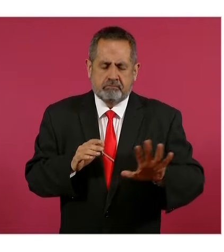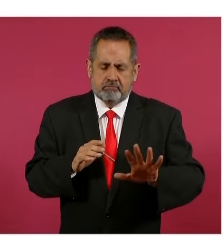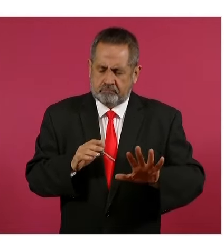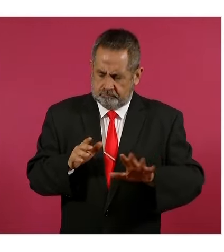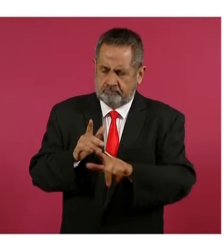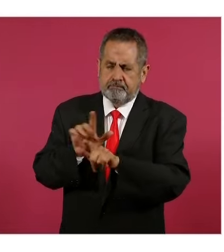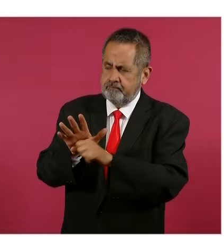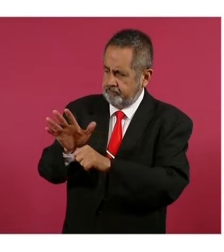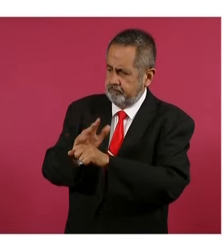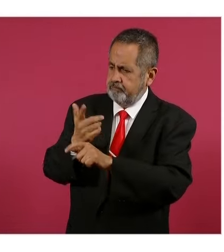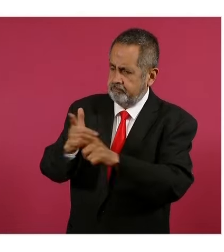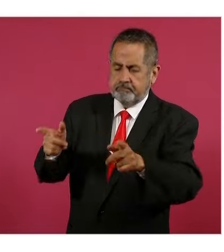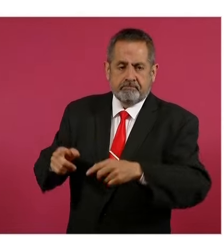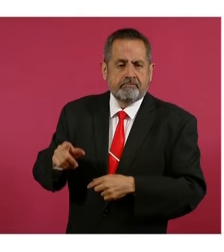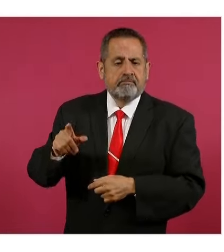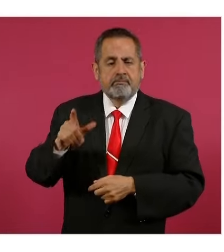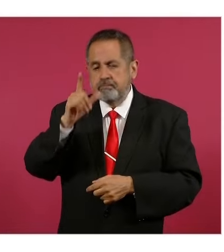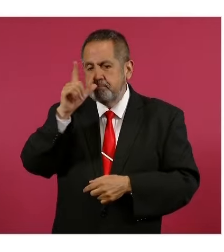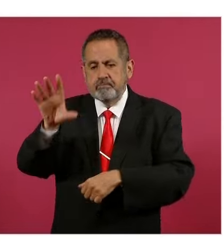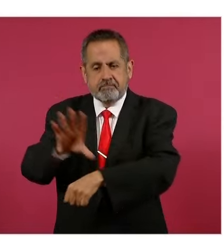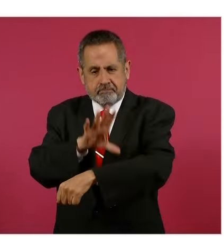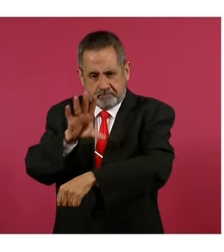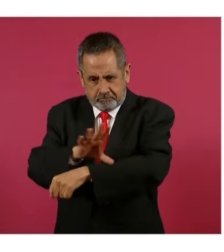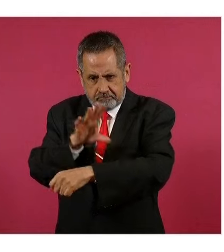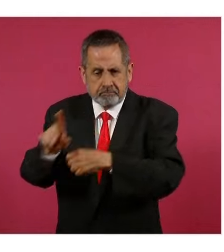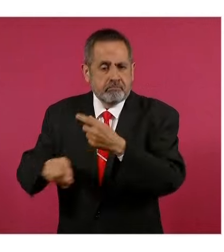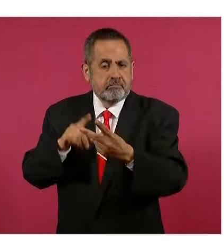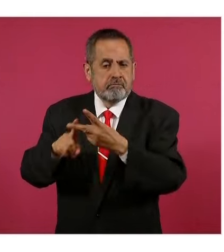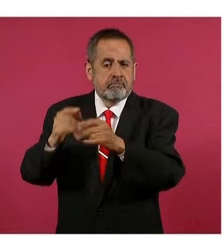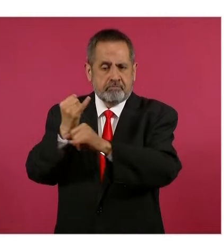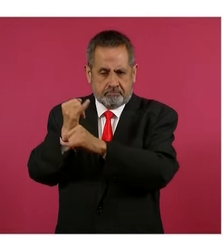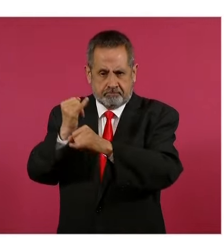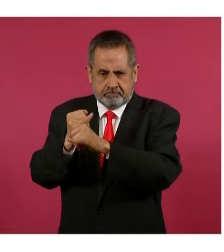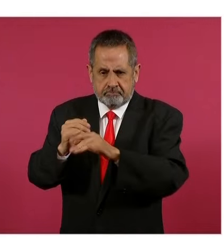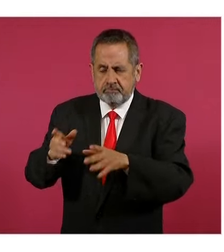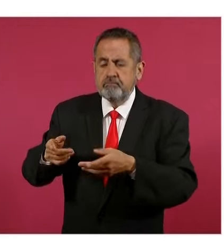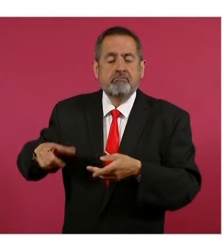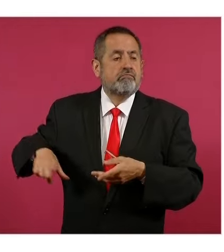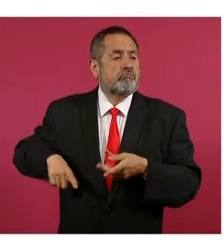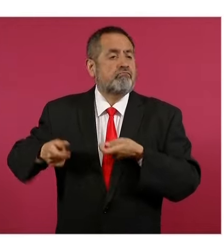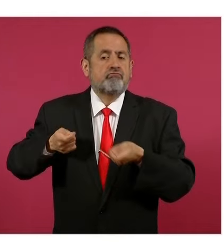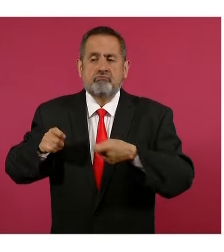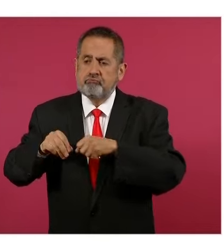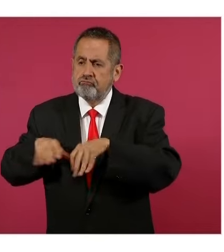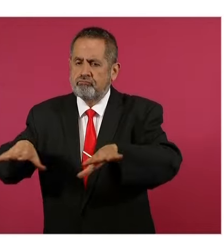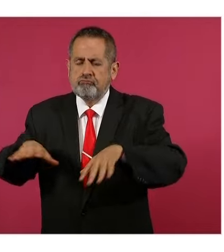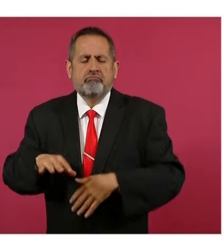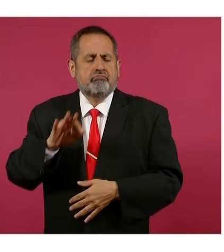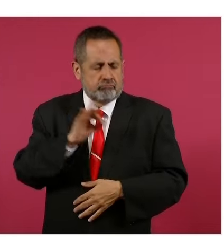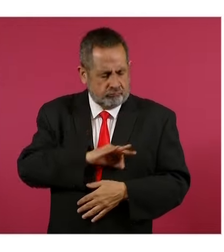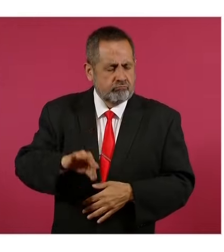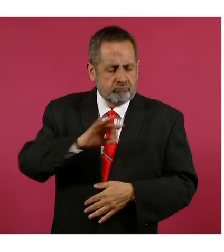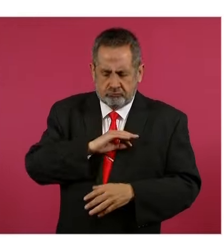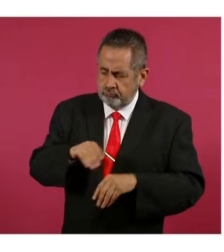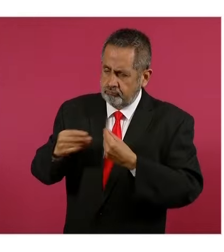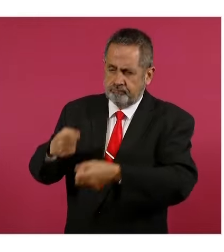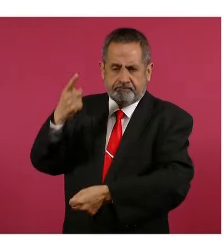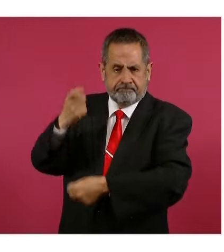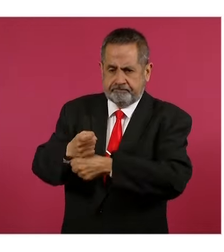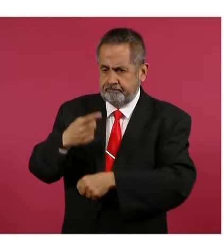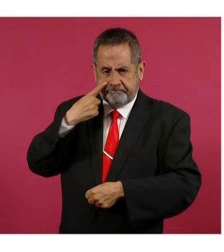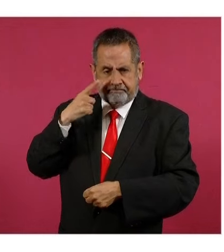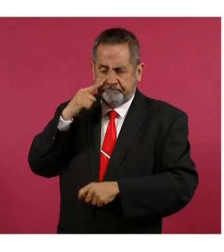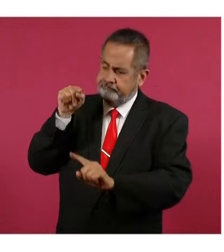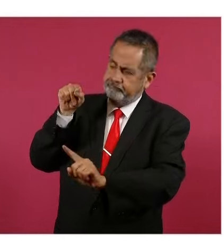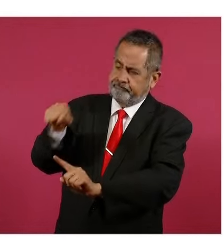ni el servicio público de internet que provea el Estado y tendrán prevalencia sobre